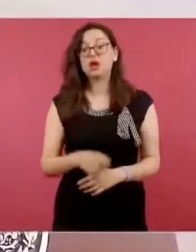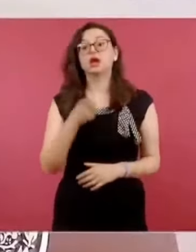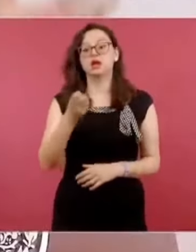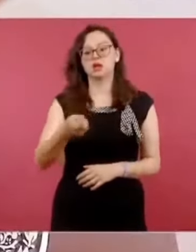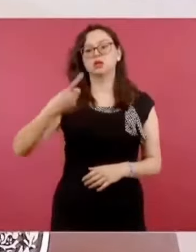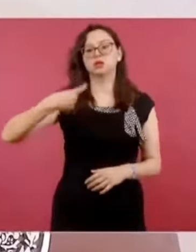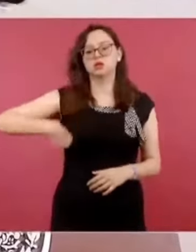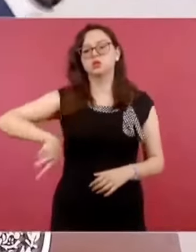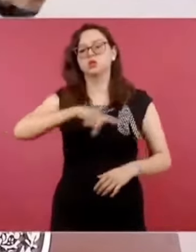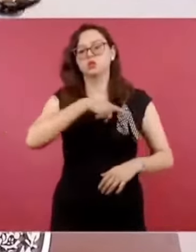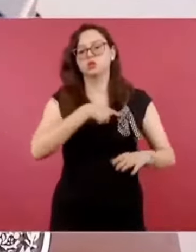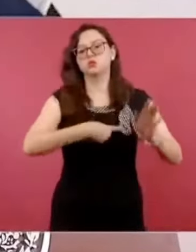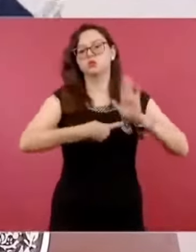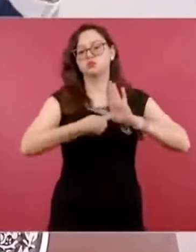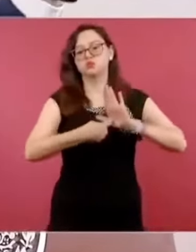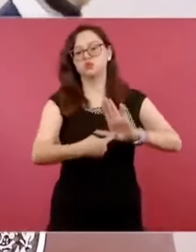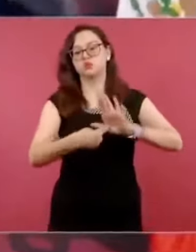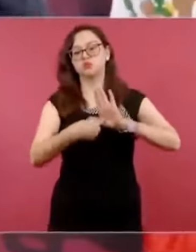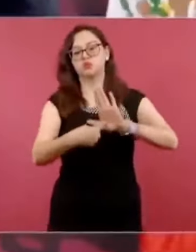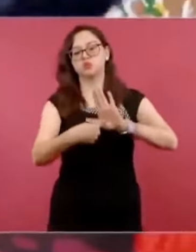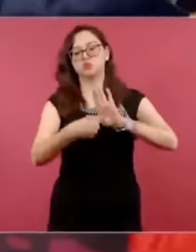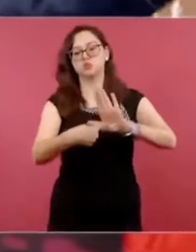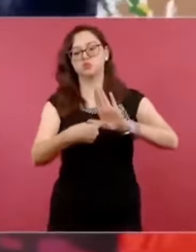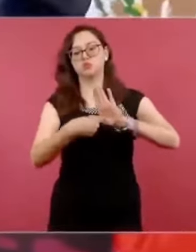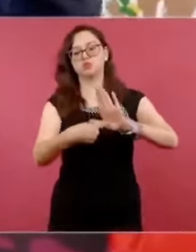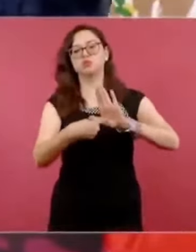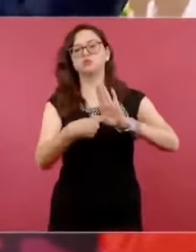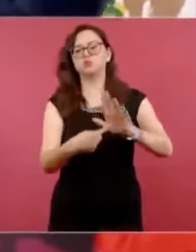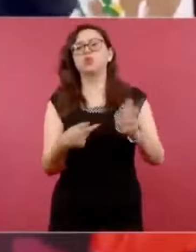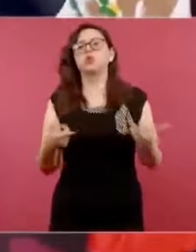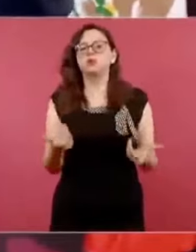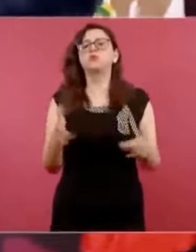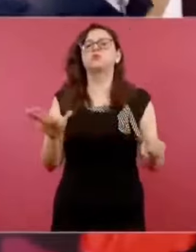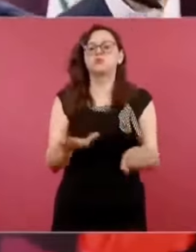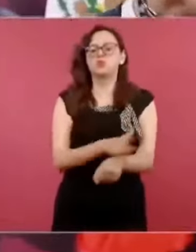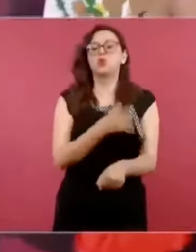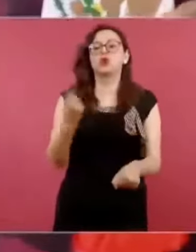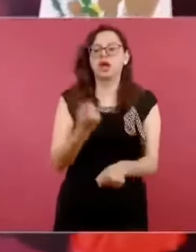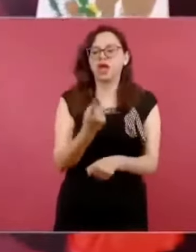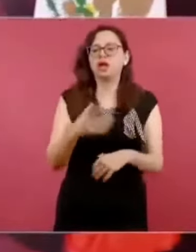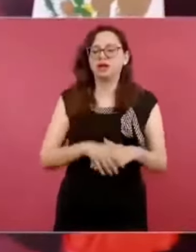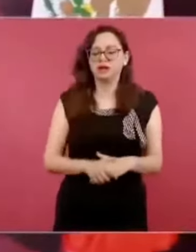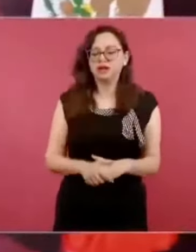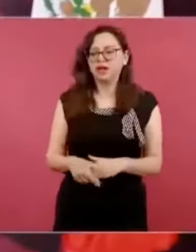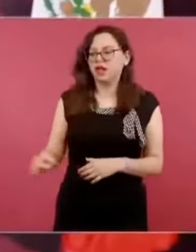¿Y quiénes están detrás? Los mismos del bloque conservador.